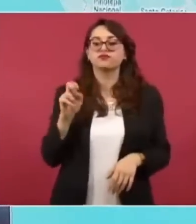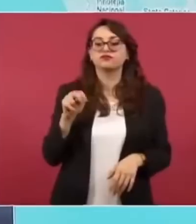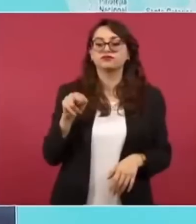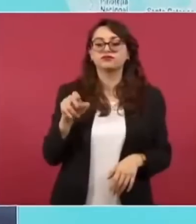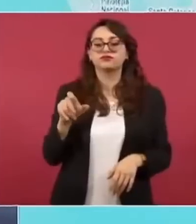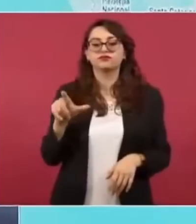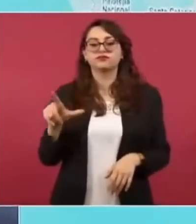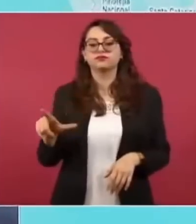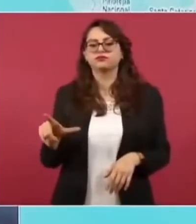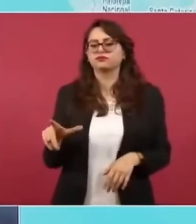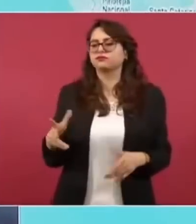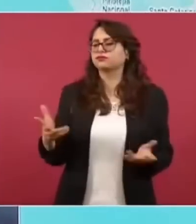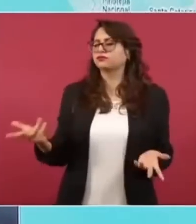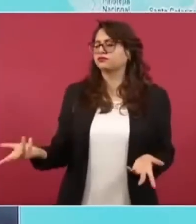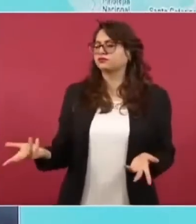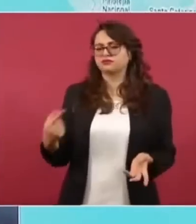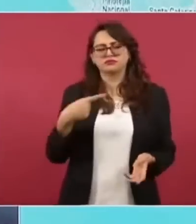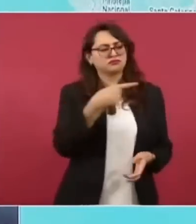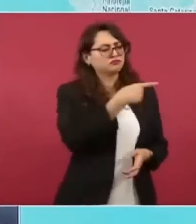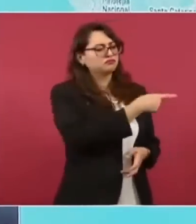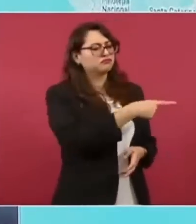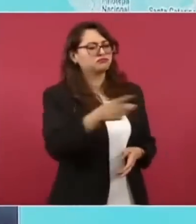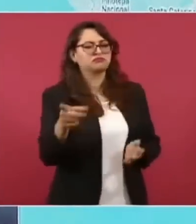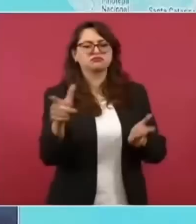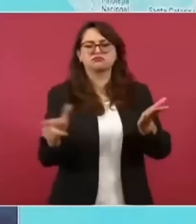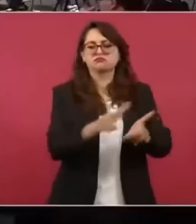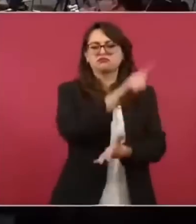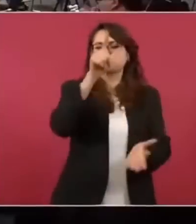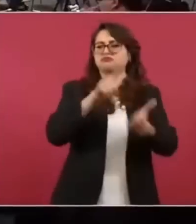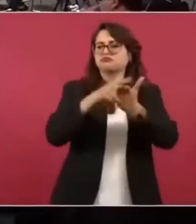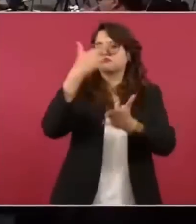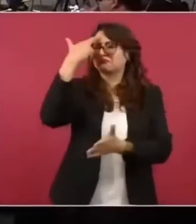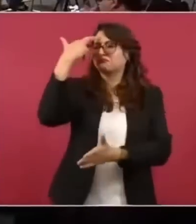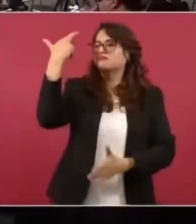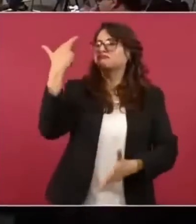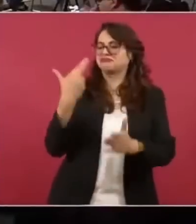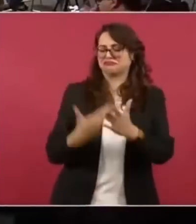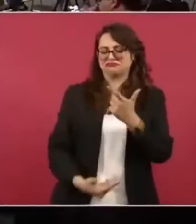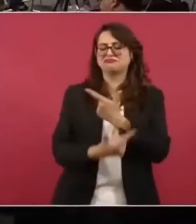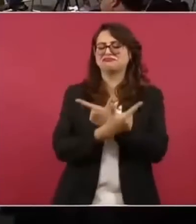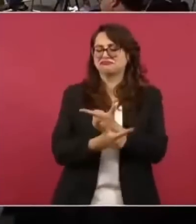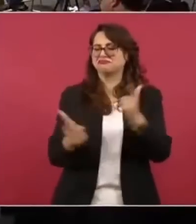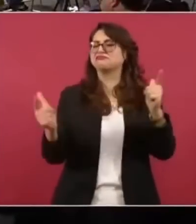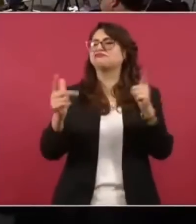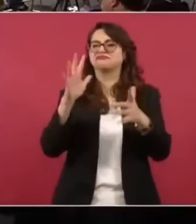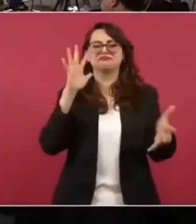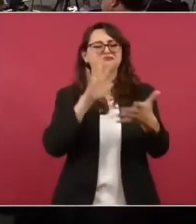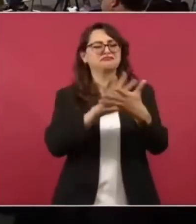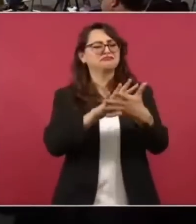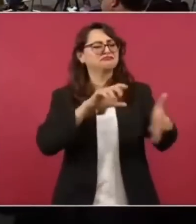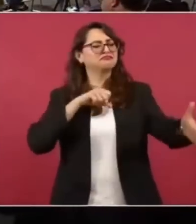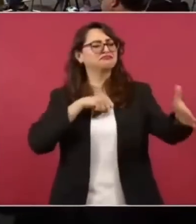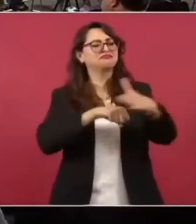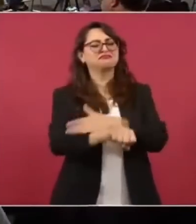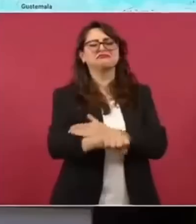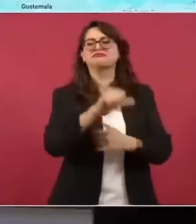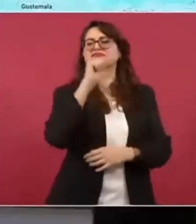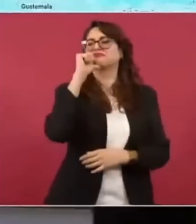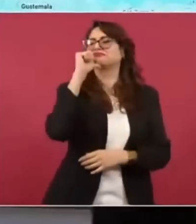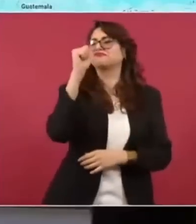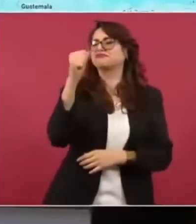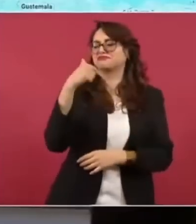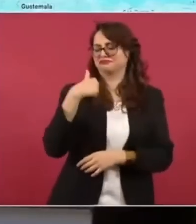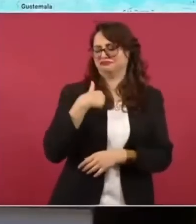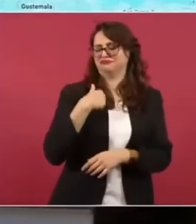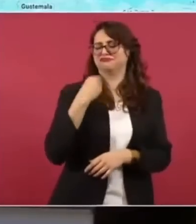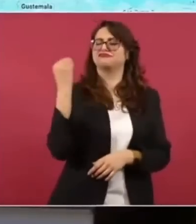tengo a ningún cliente en la cárcel porque la corrupción no era delito grave